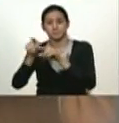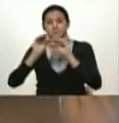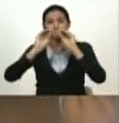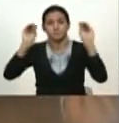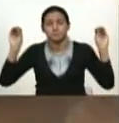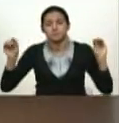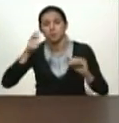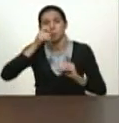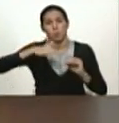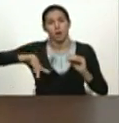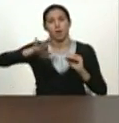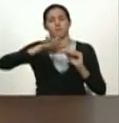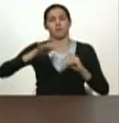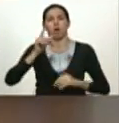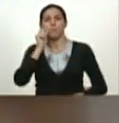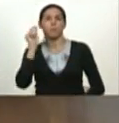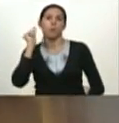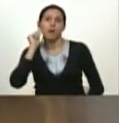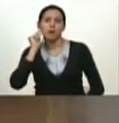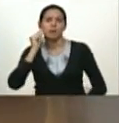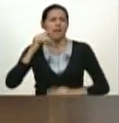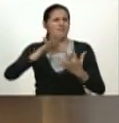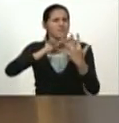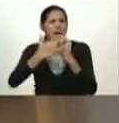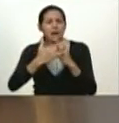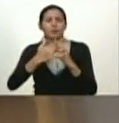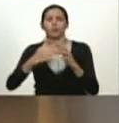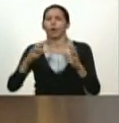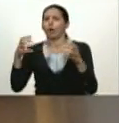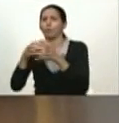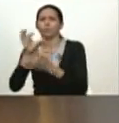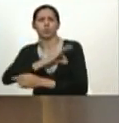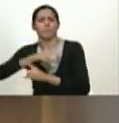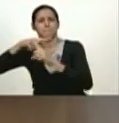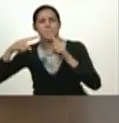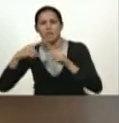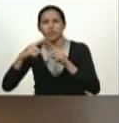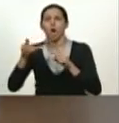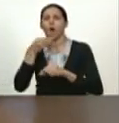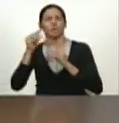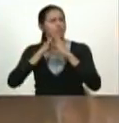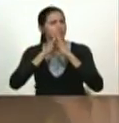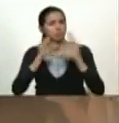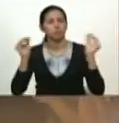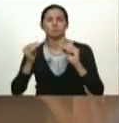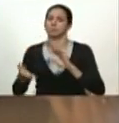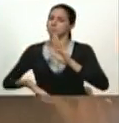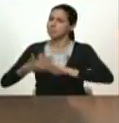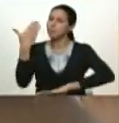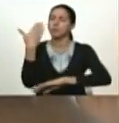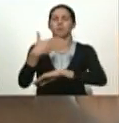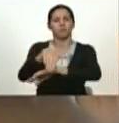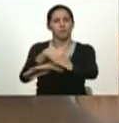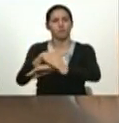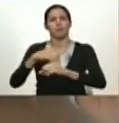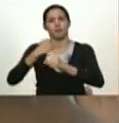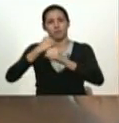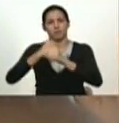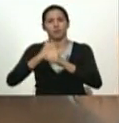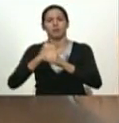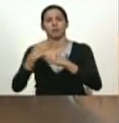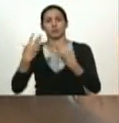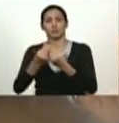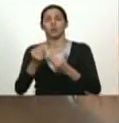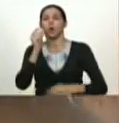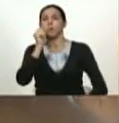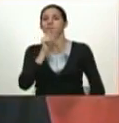pueblo a los hombres y las mujeres de los barrios a la clase media y para que convoques a la juventud a gobernar Caracas se trata del compañero